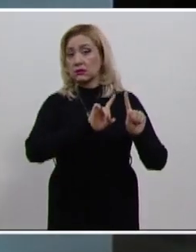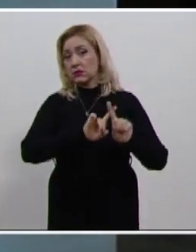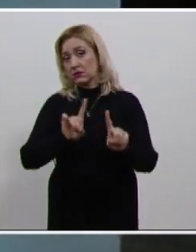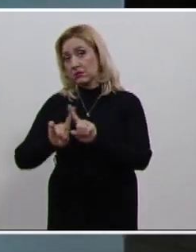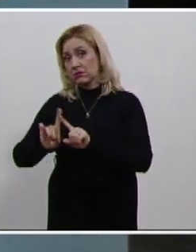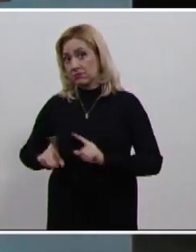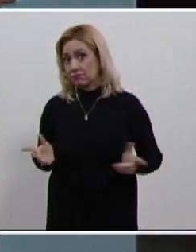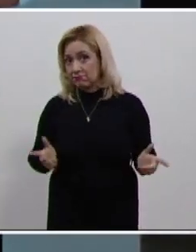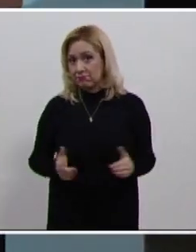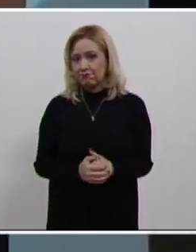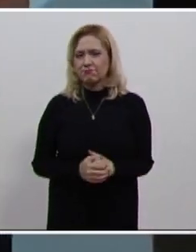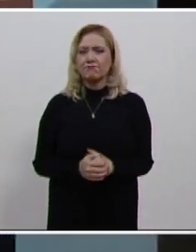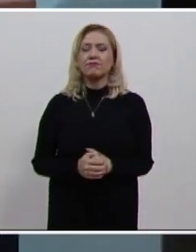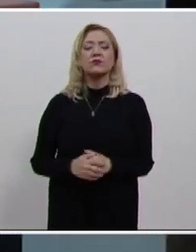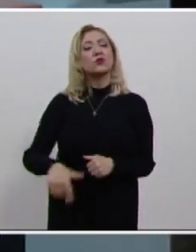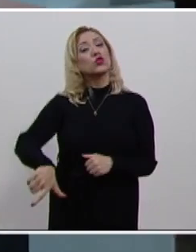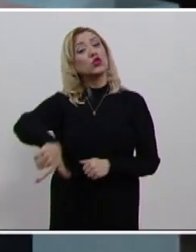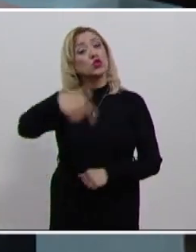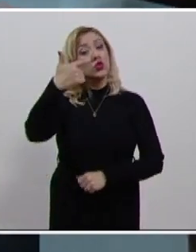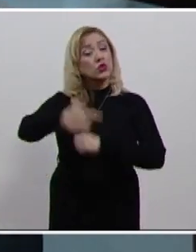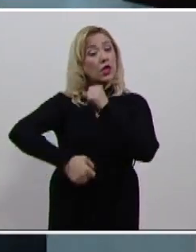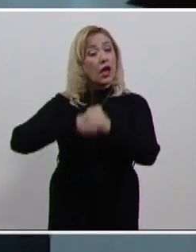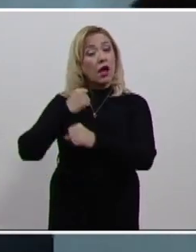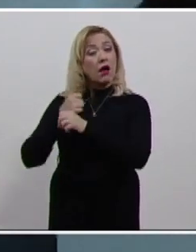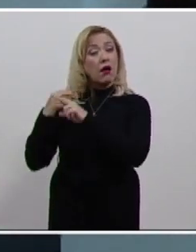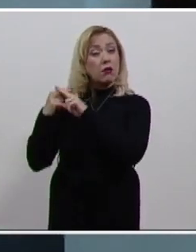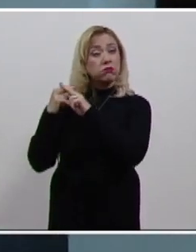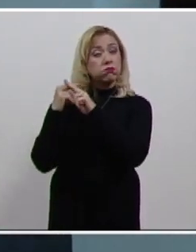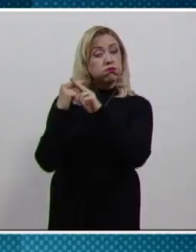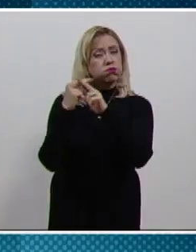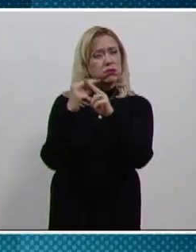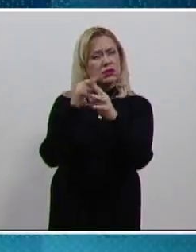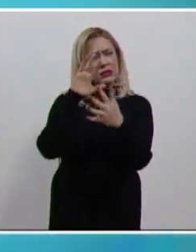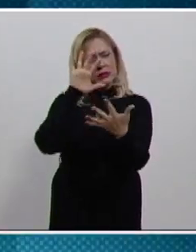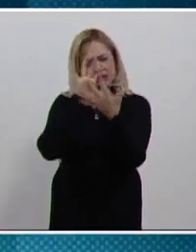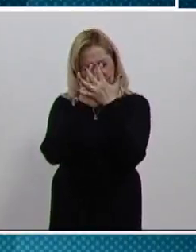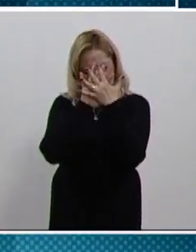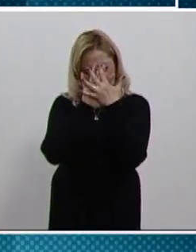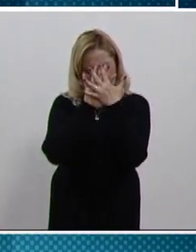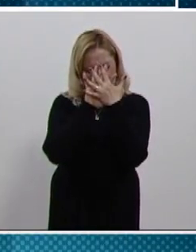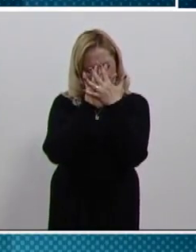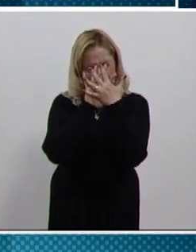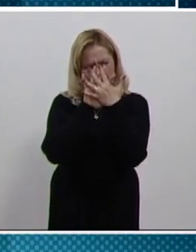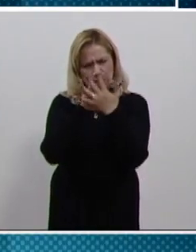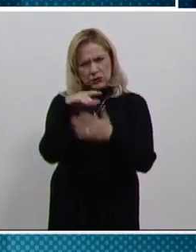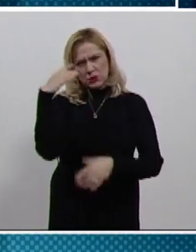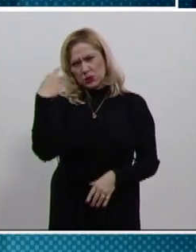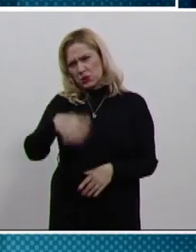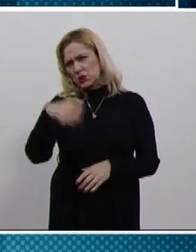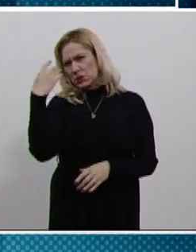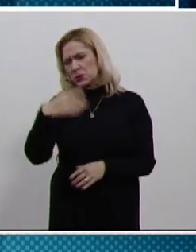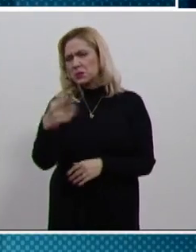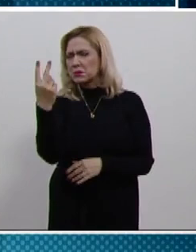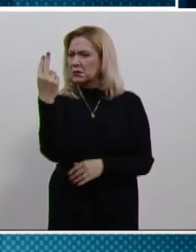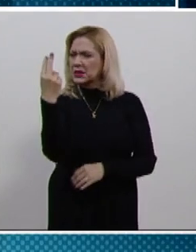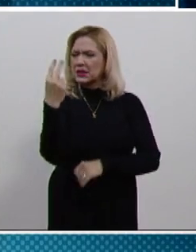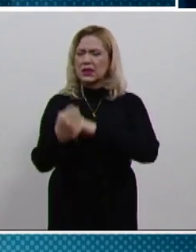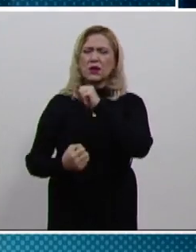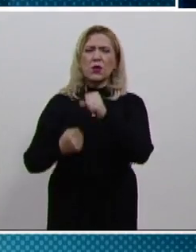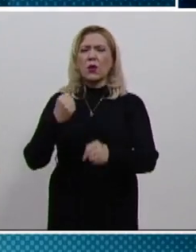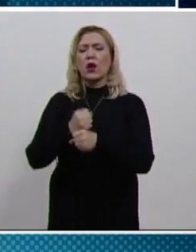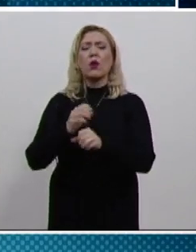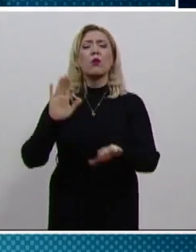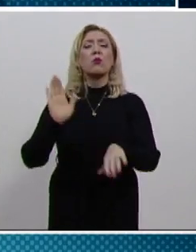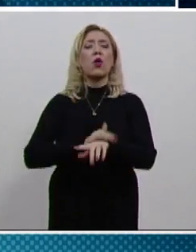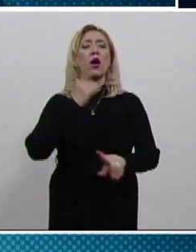Comentarle que después de más de 12 años de estar privada de la libertad, purgando una condena de 25 años por el delito de